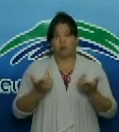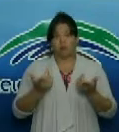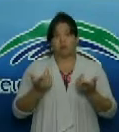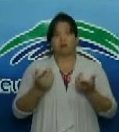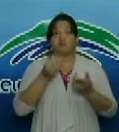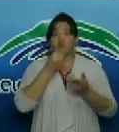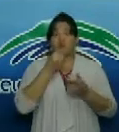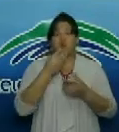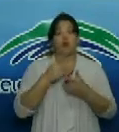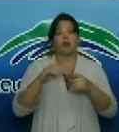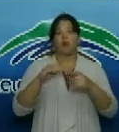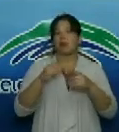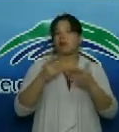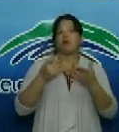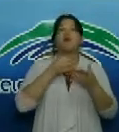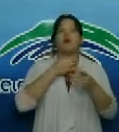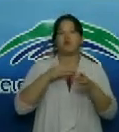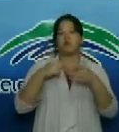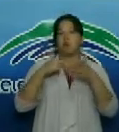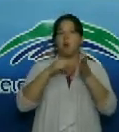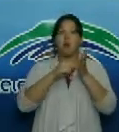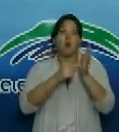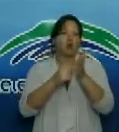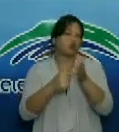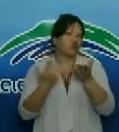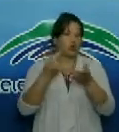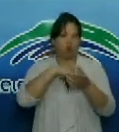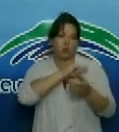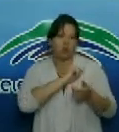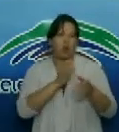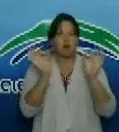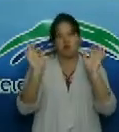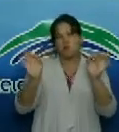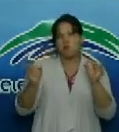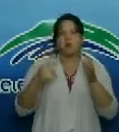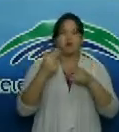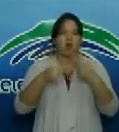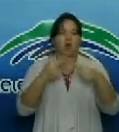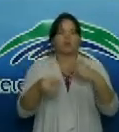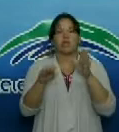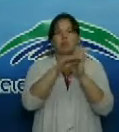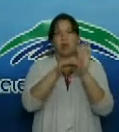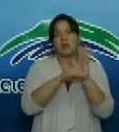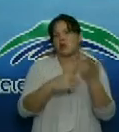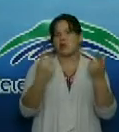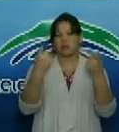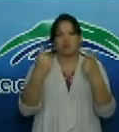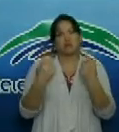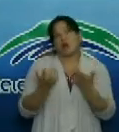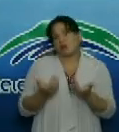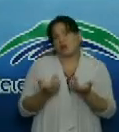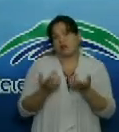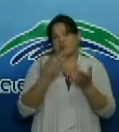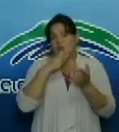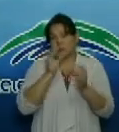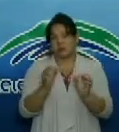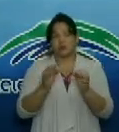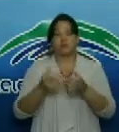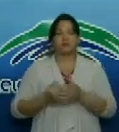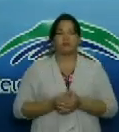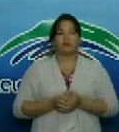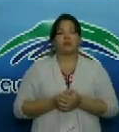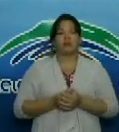tratar de aconsejar también a nuestra población a seguir las medidas necesarias para evitar esta enfermedad el reto de